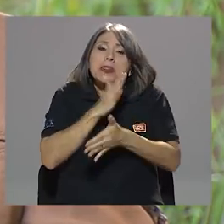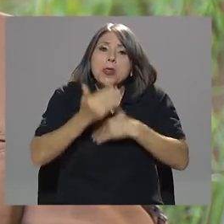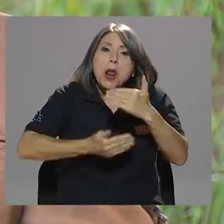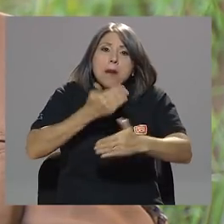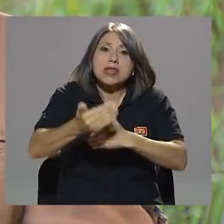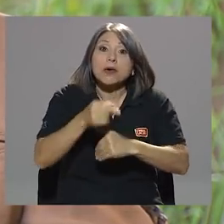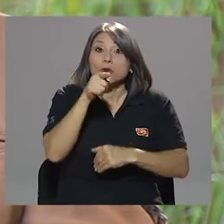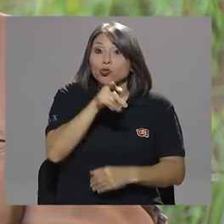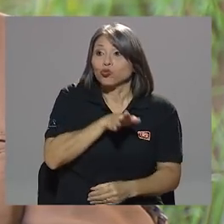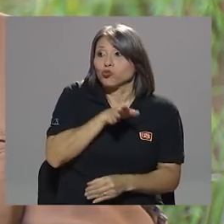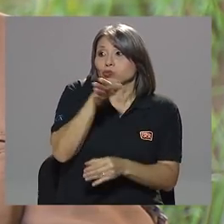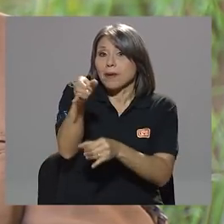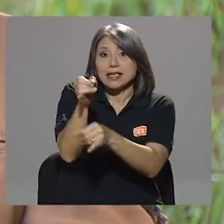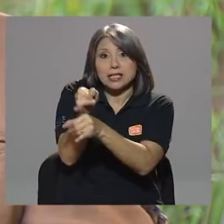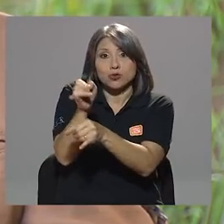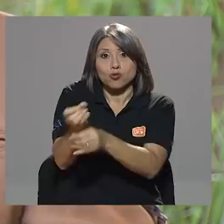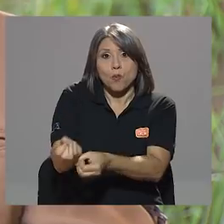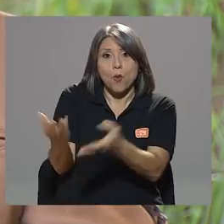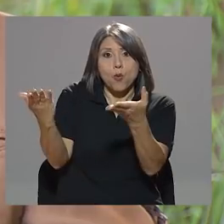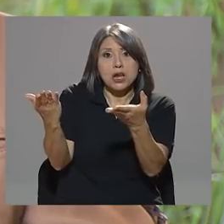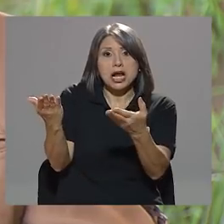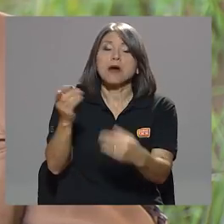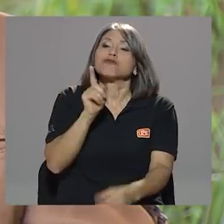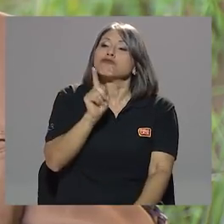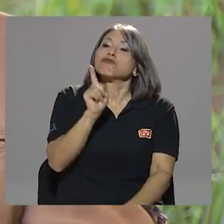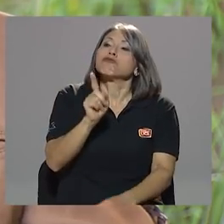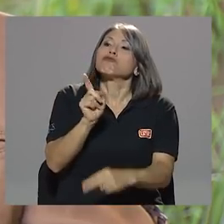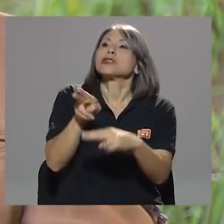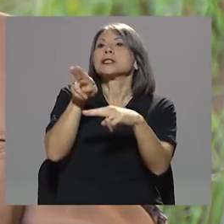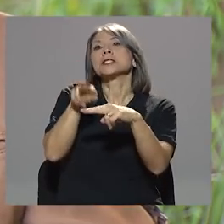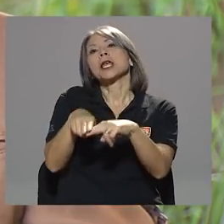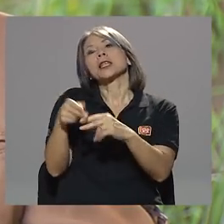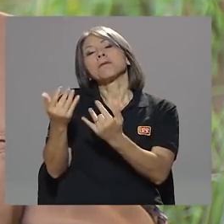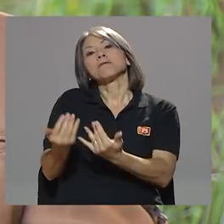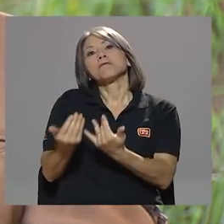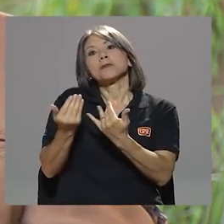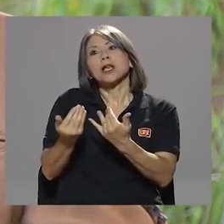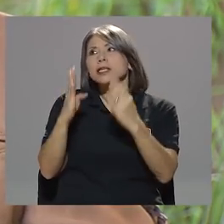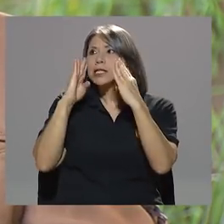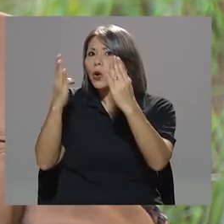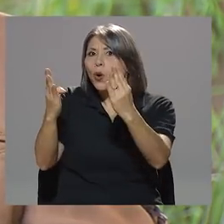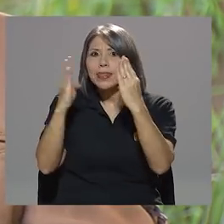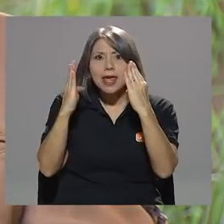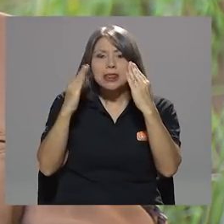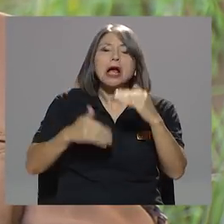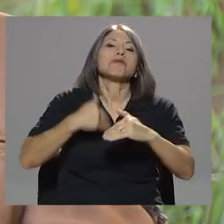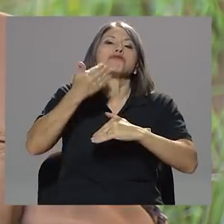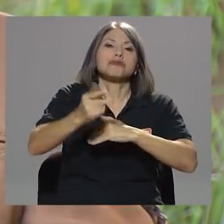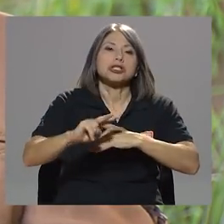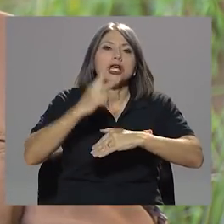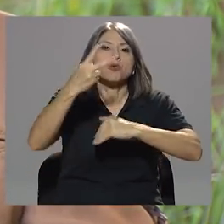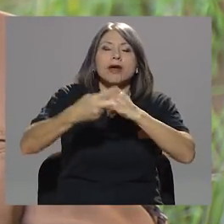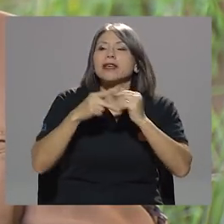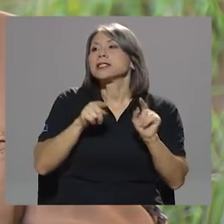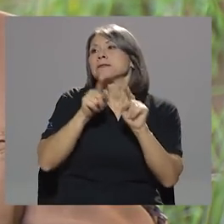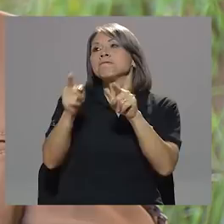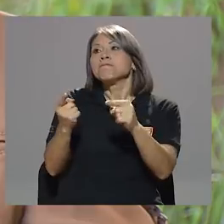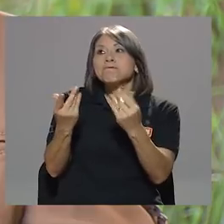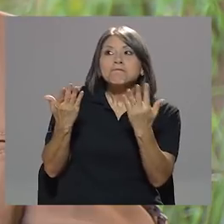pública, se sienta en su recepción y si no lo atienden un día, va a la segunda y si no lo atienden a la segunda, va a la tercera,